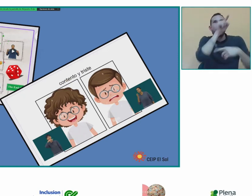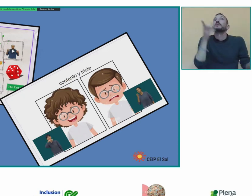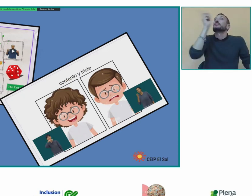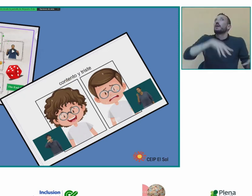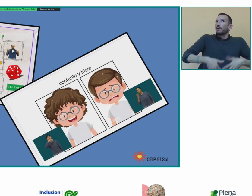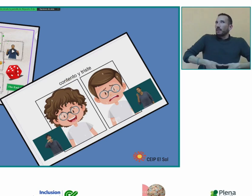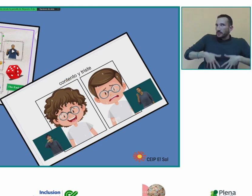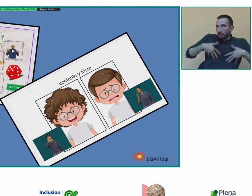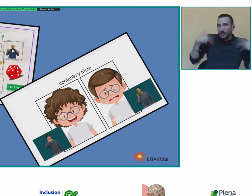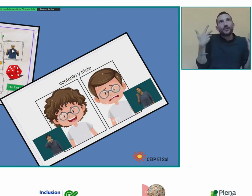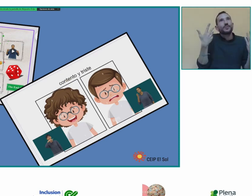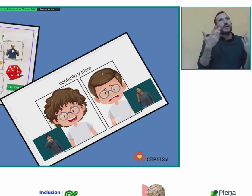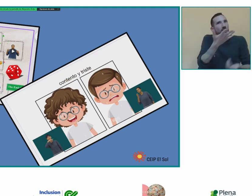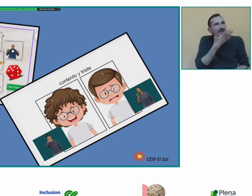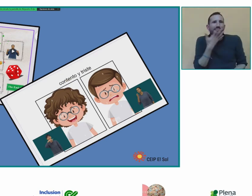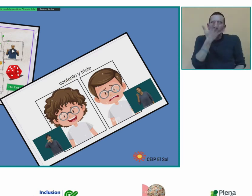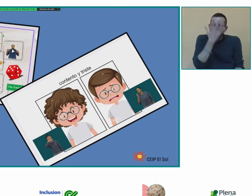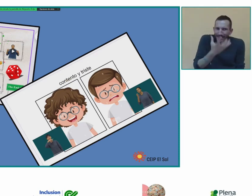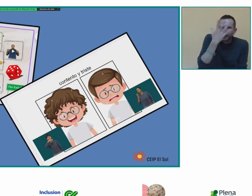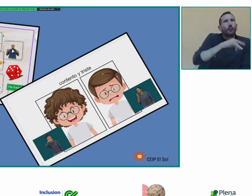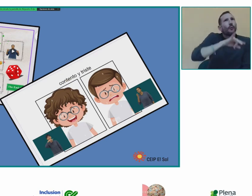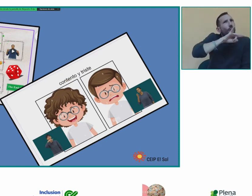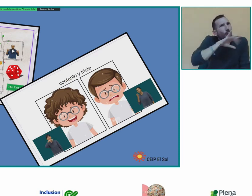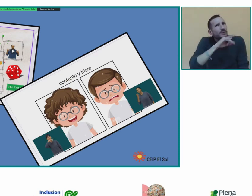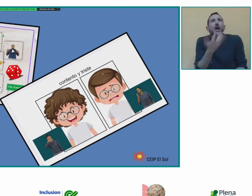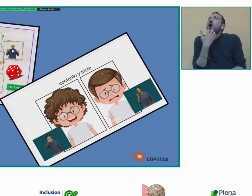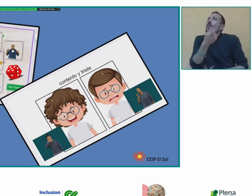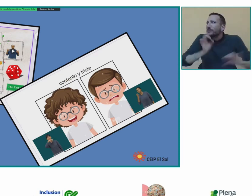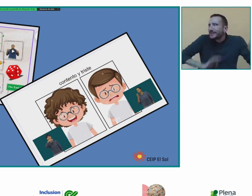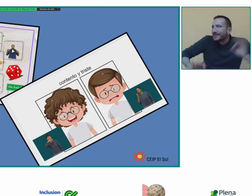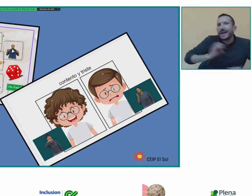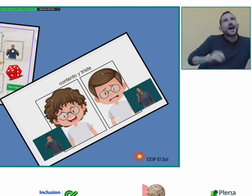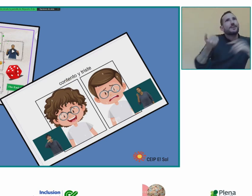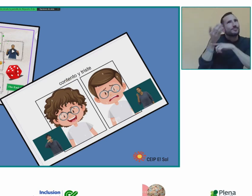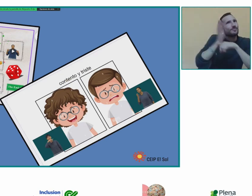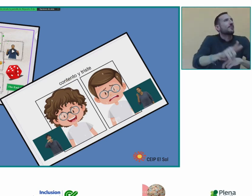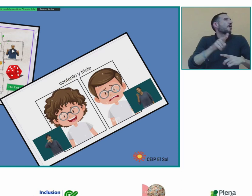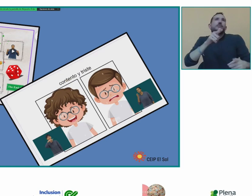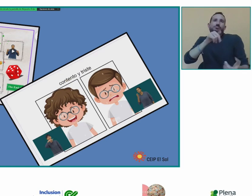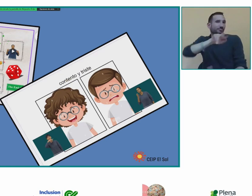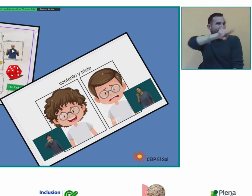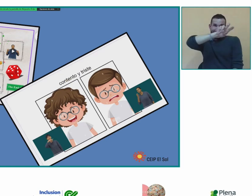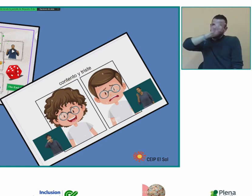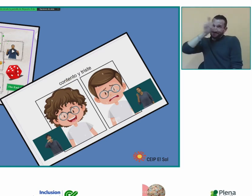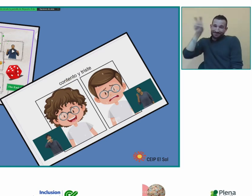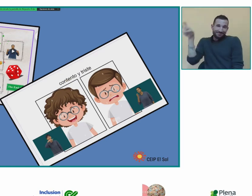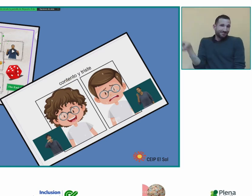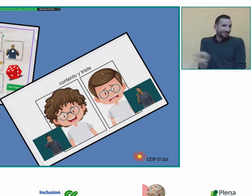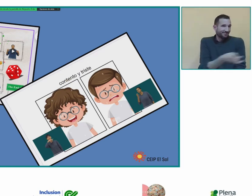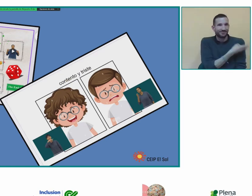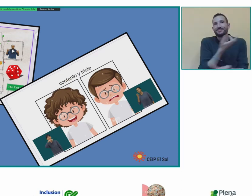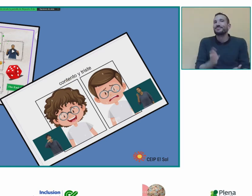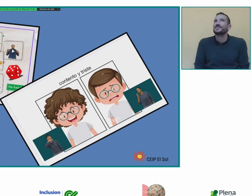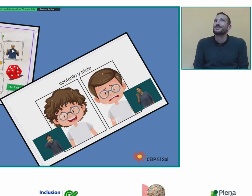distintos juegos pues trabajando también con las emociones estoy triste estoy contento como veis en estos materiales